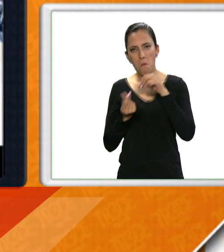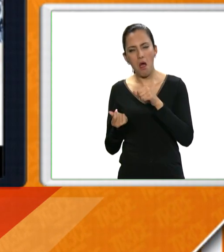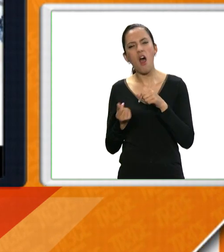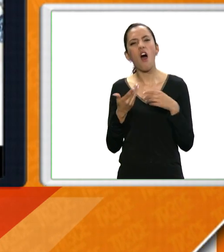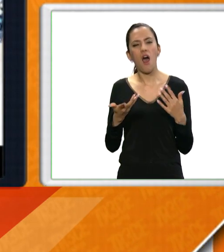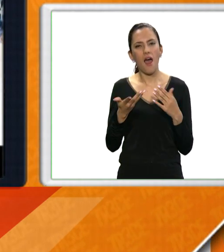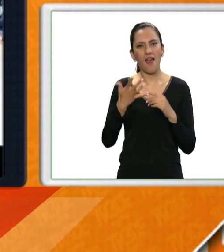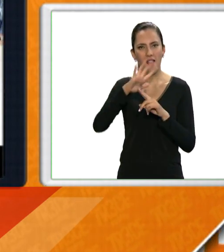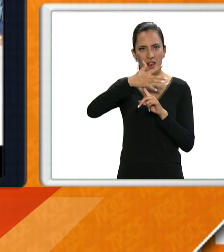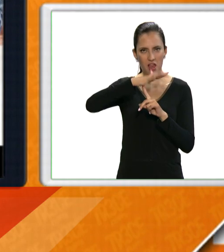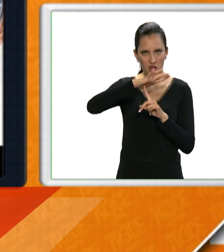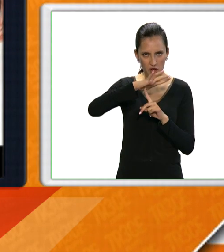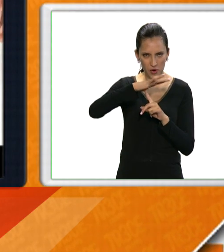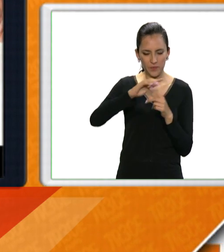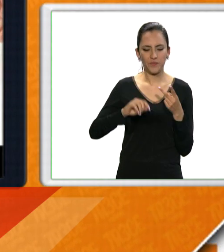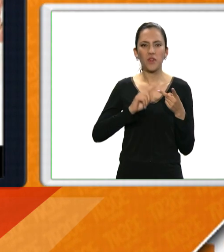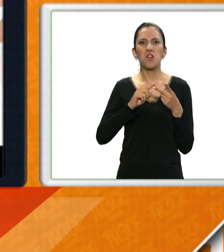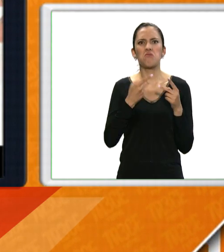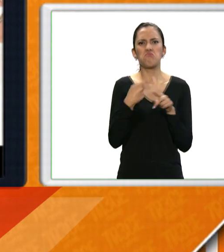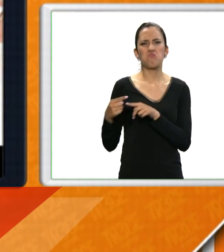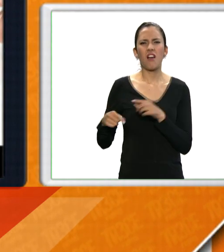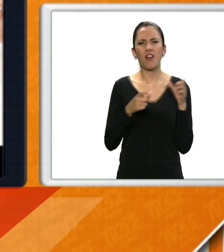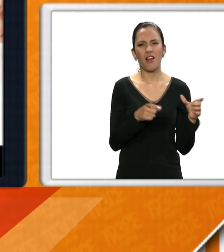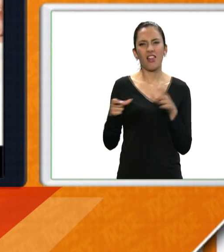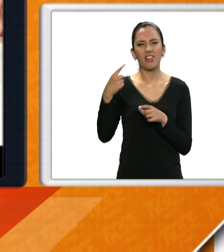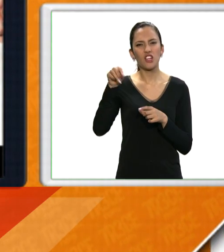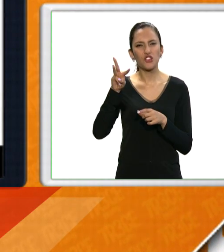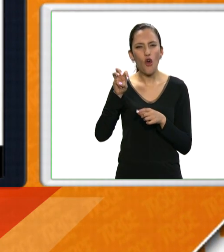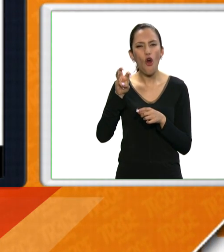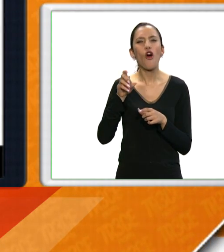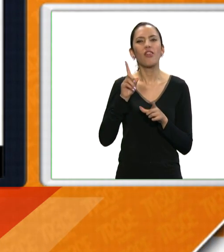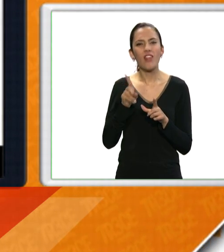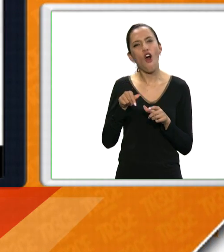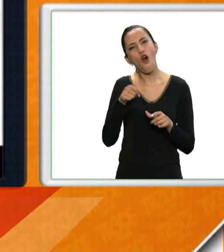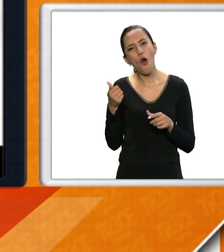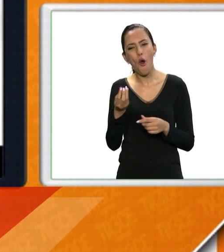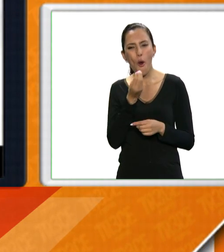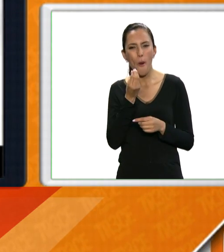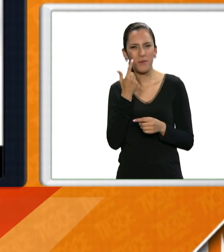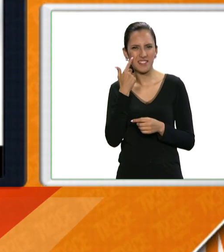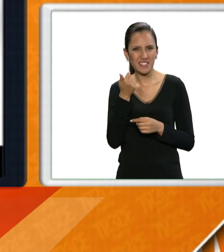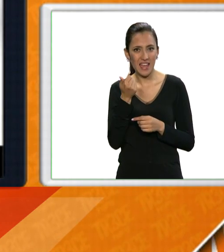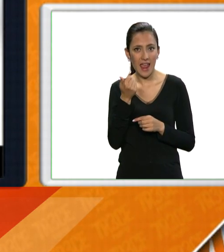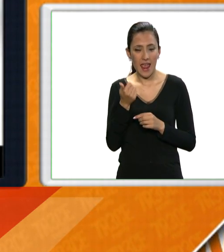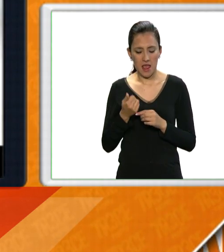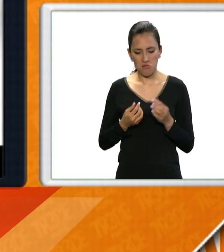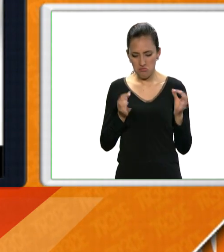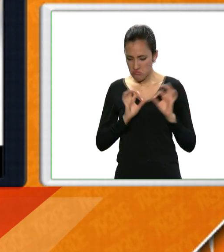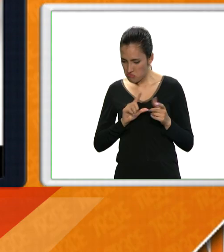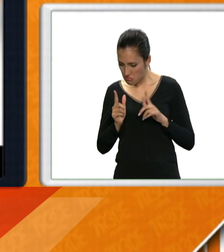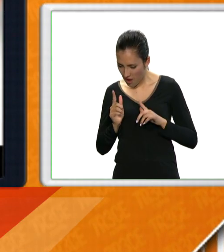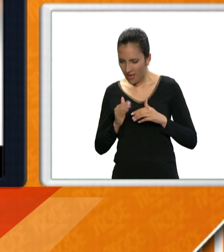helicóptero, 18 platos y una velada especial antes de poder comprar el anillo.